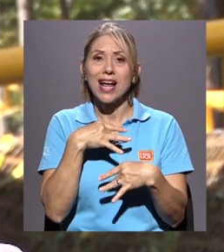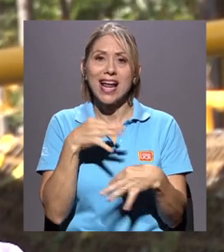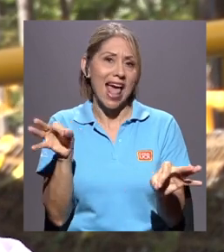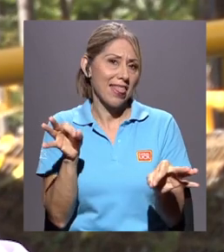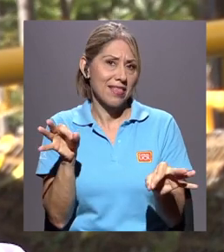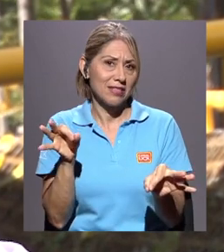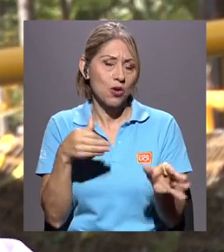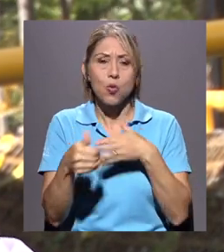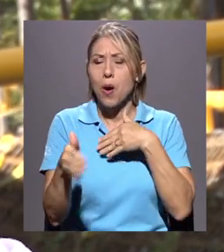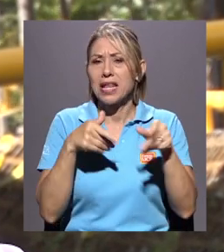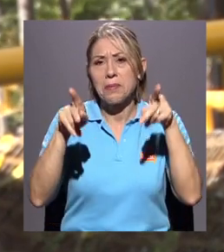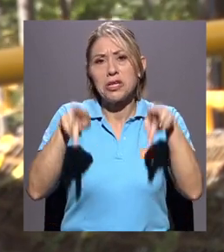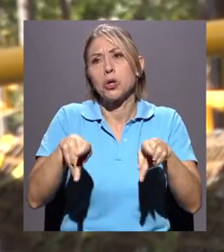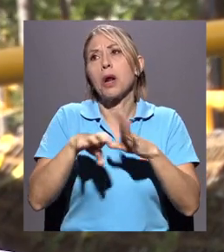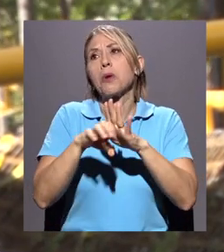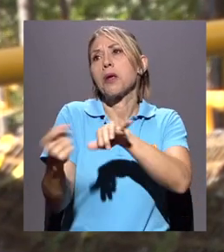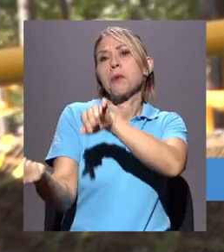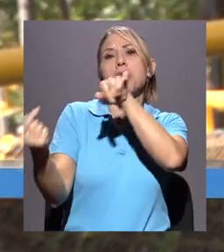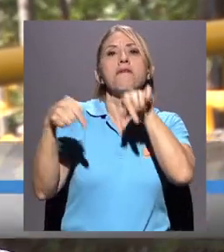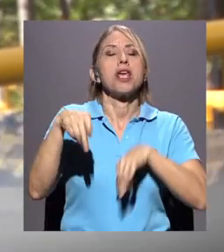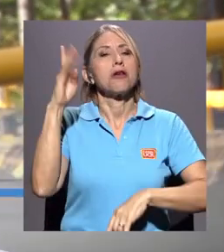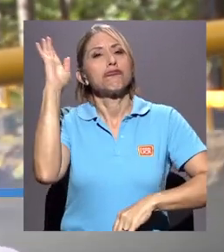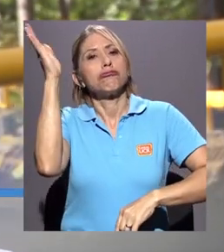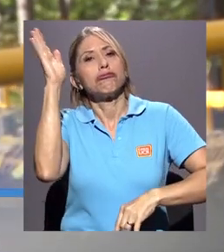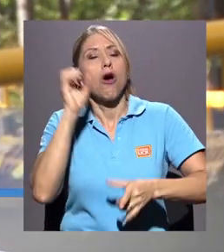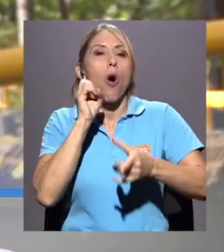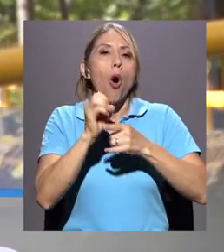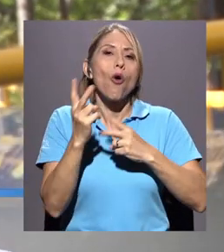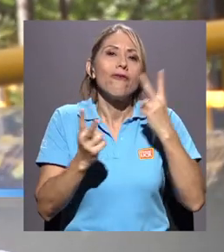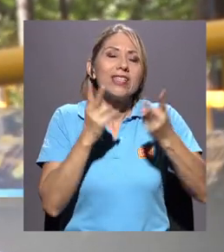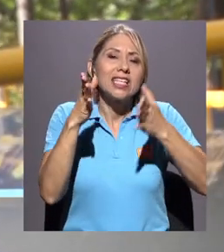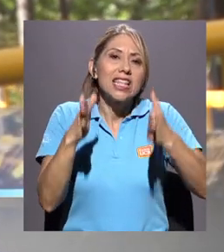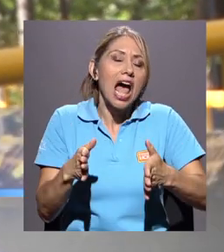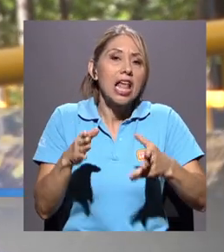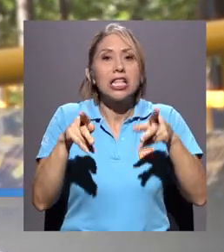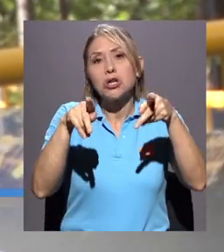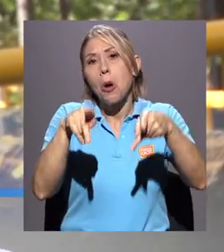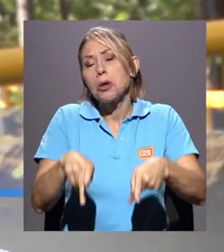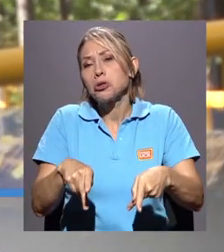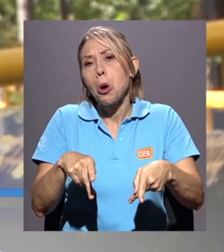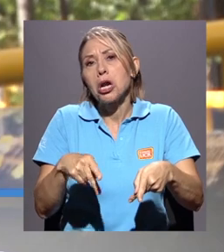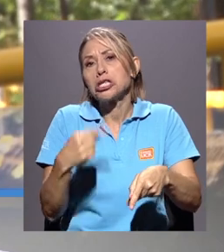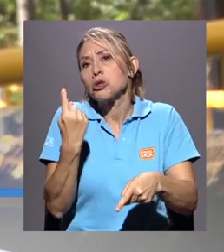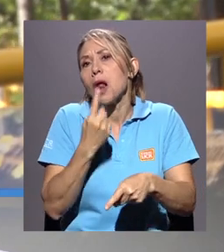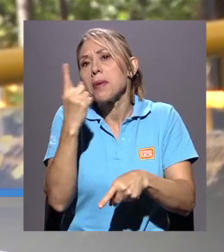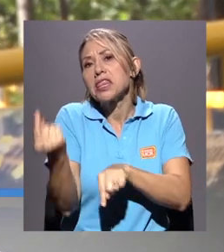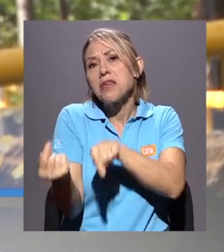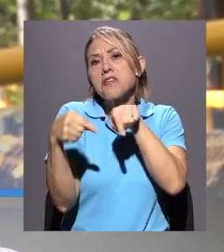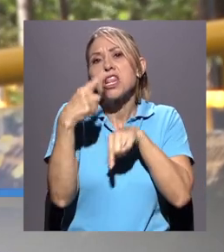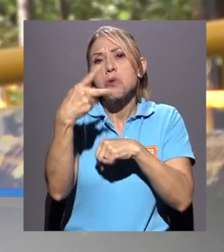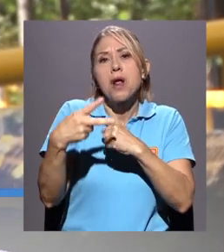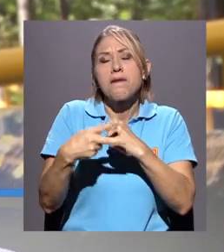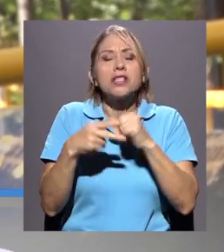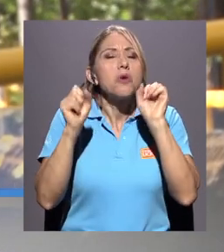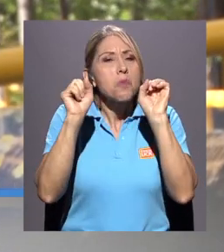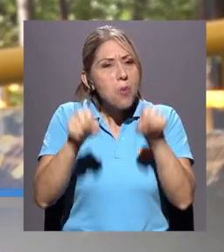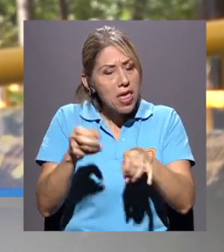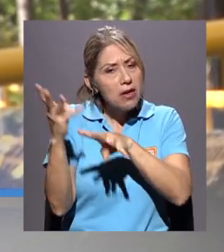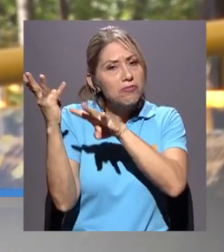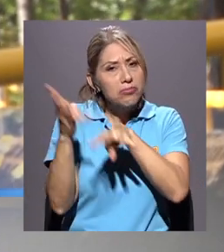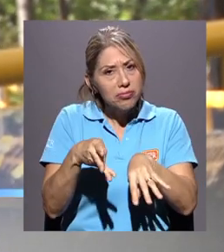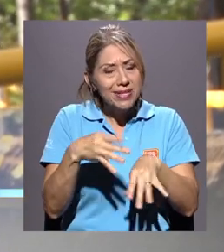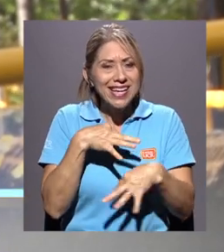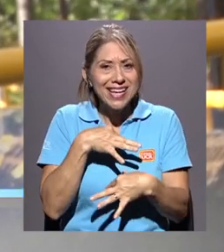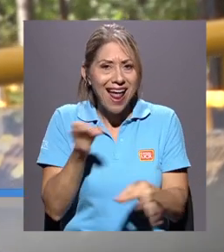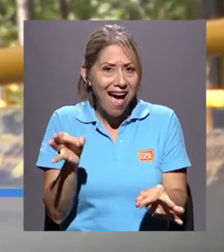poner un ejemplo, congresistas, visitantes, personas que vienen tal vez únicamente a un evento, pueden descargar la aplicación. Es completamente gratis.